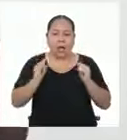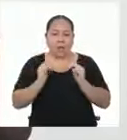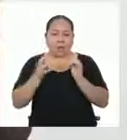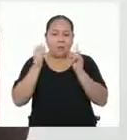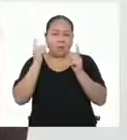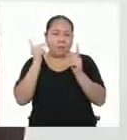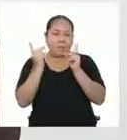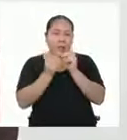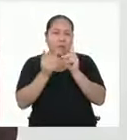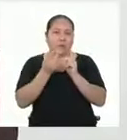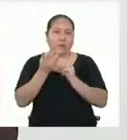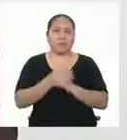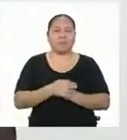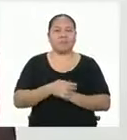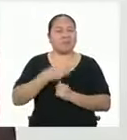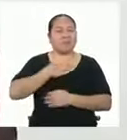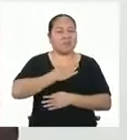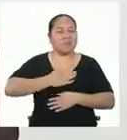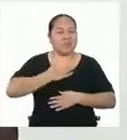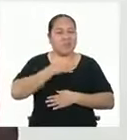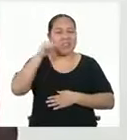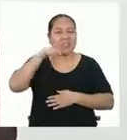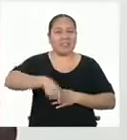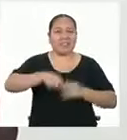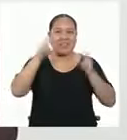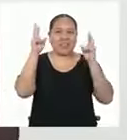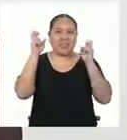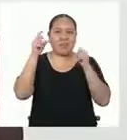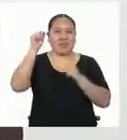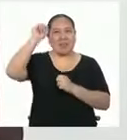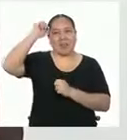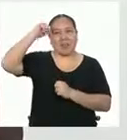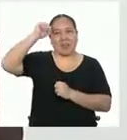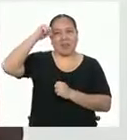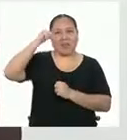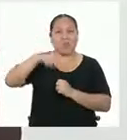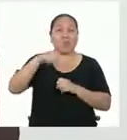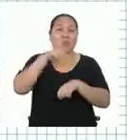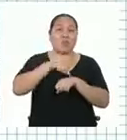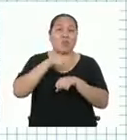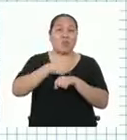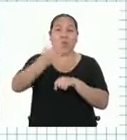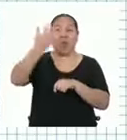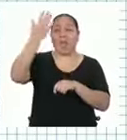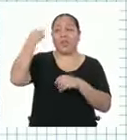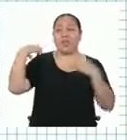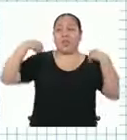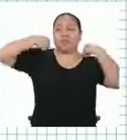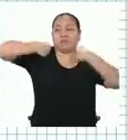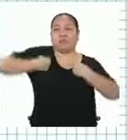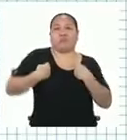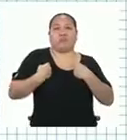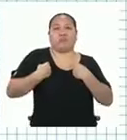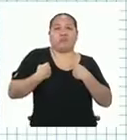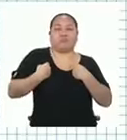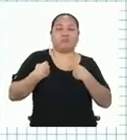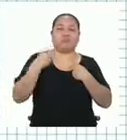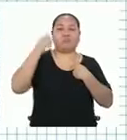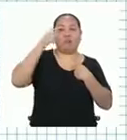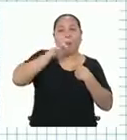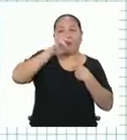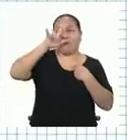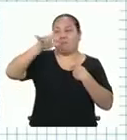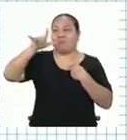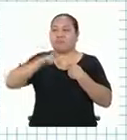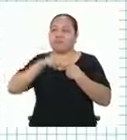Con todo gusto. Me divierte este tema, porque me hace acordar una época que fui mochilero. Y me la pasaba así, con